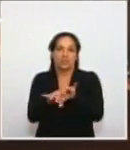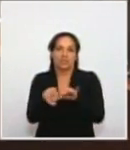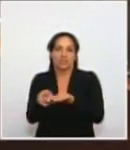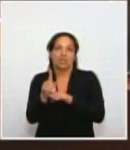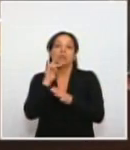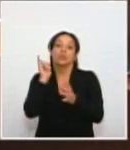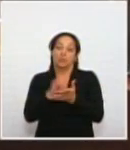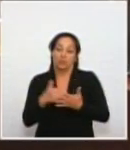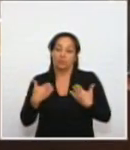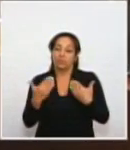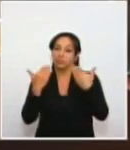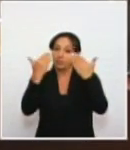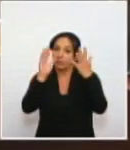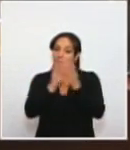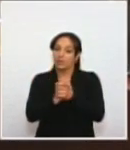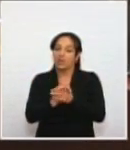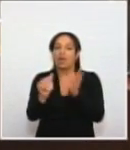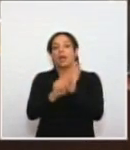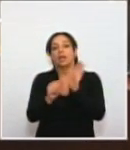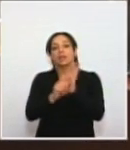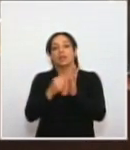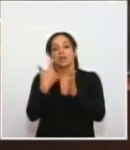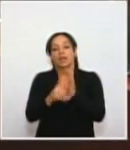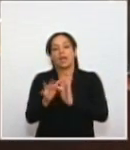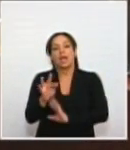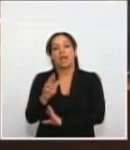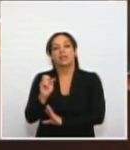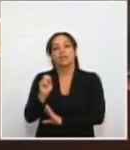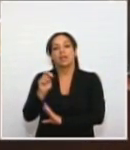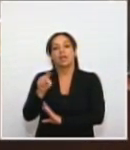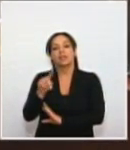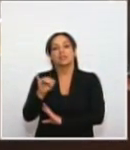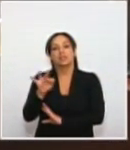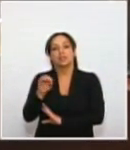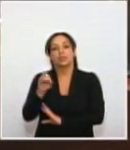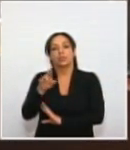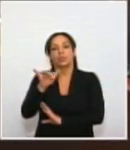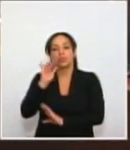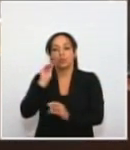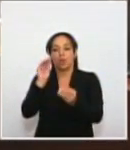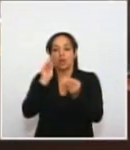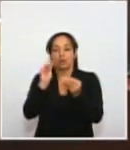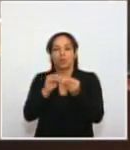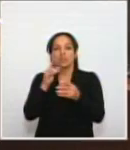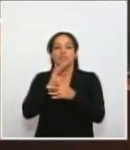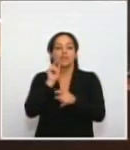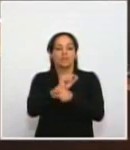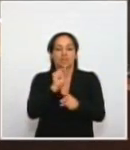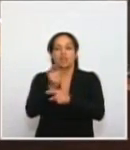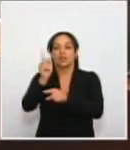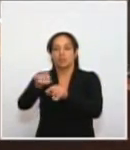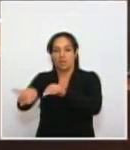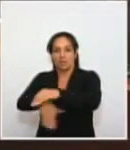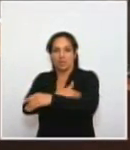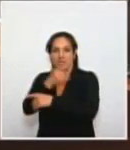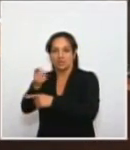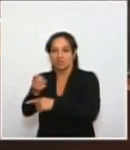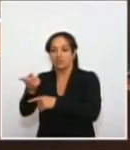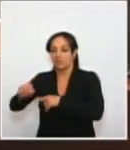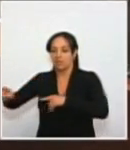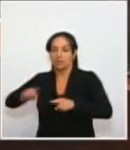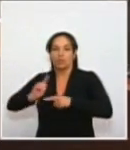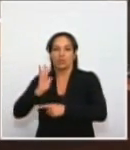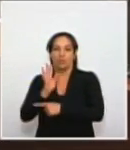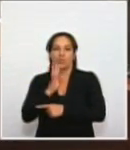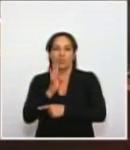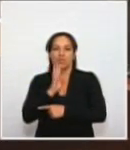buena hora con el artículo transitorio acordado con el fiscal, con el ministro y con el coordinador de